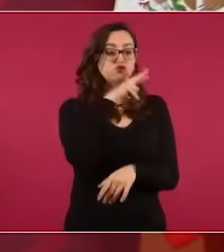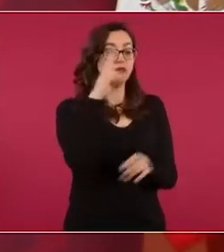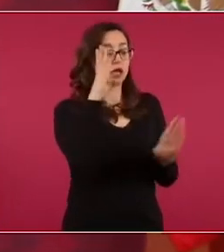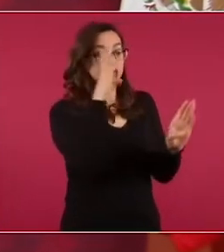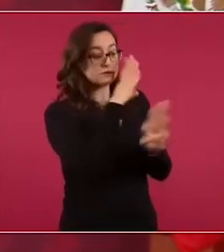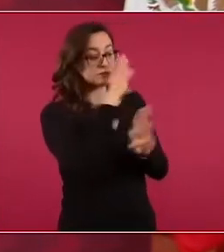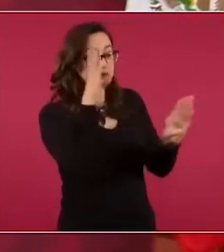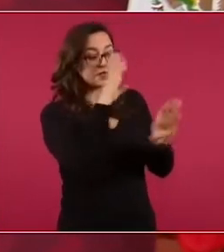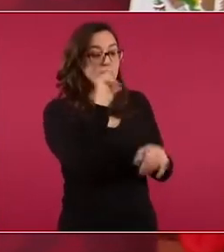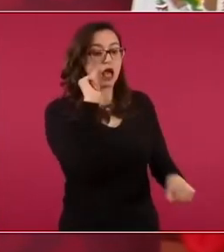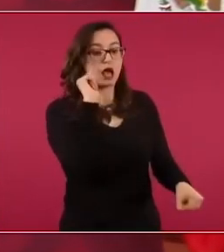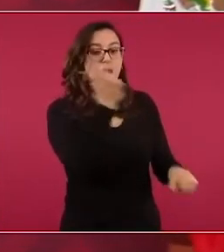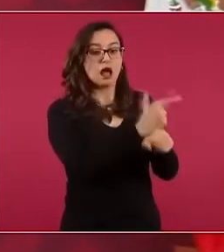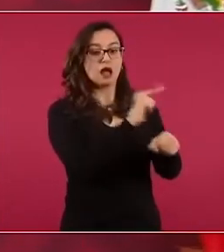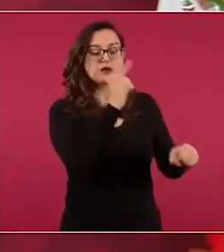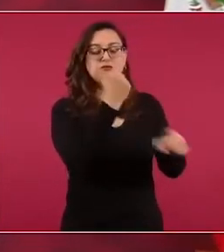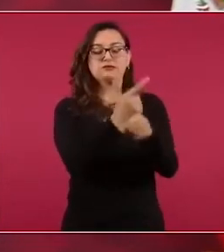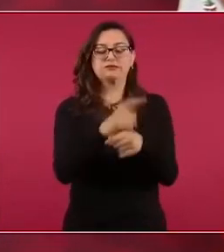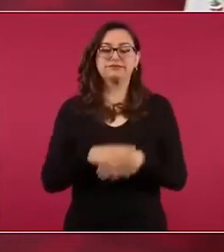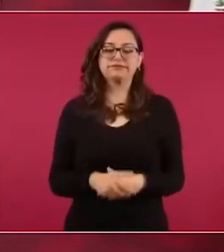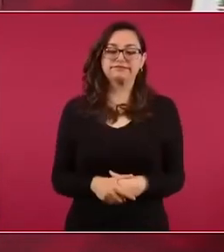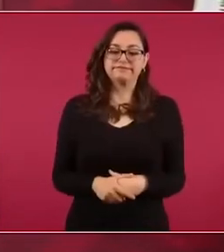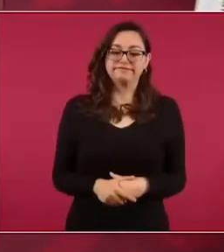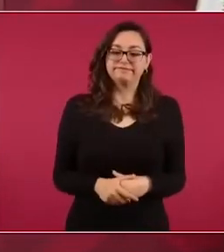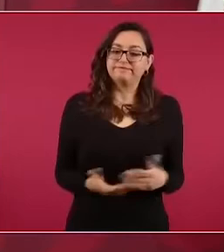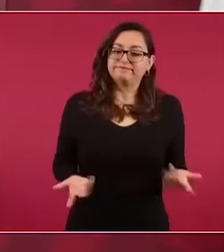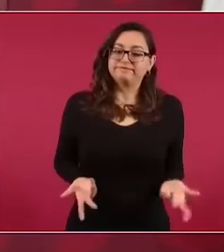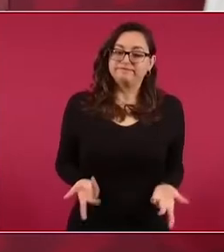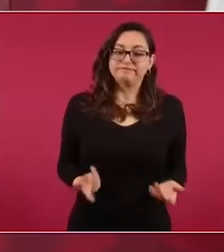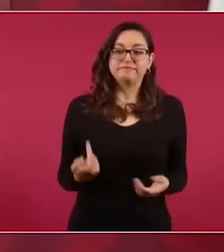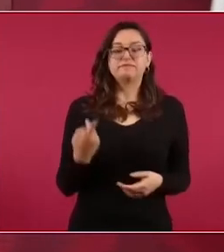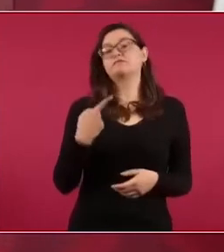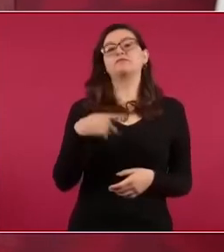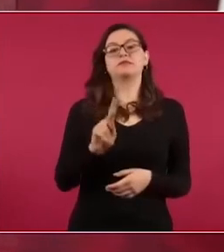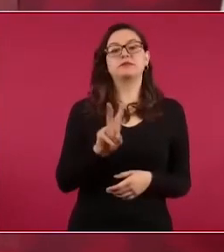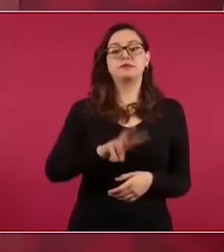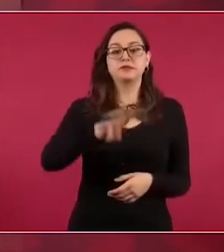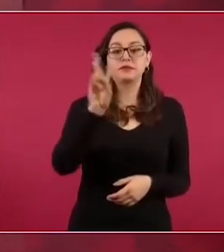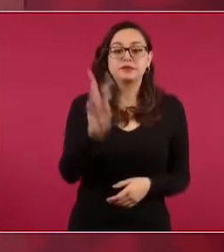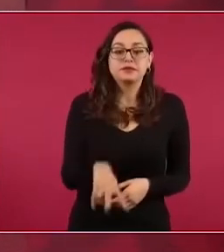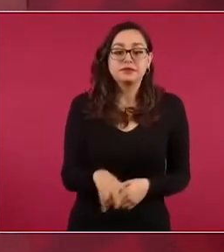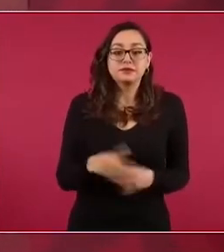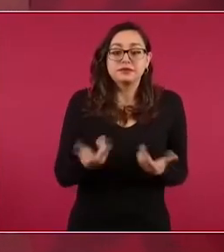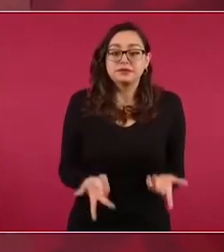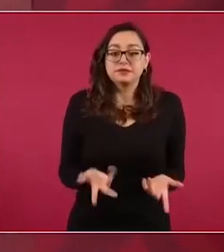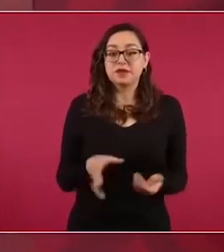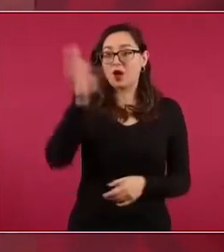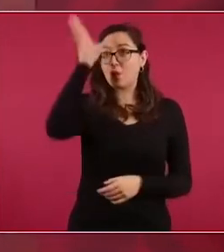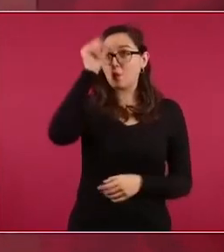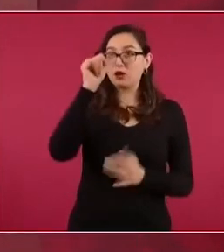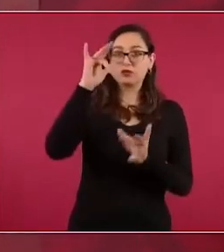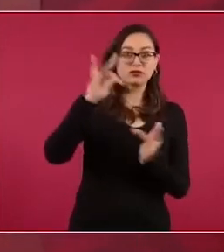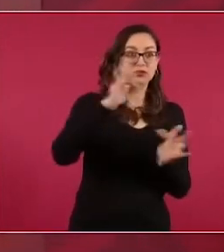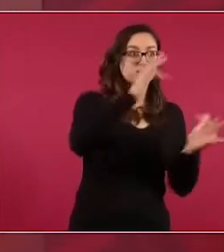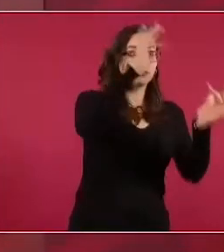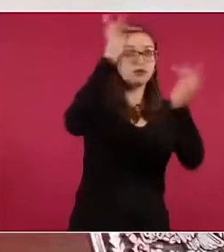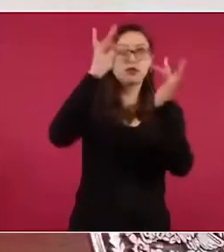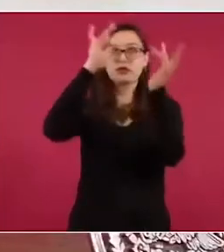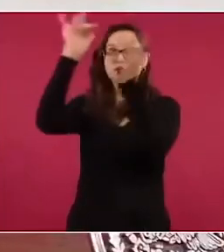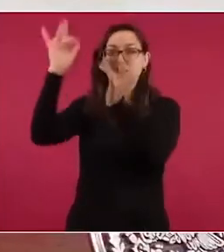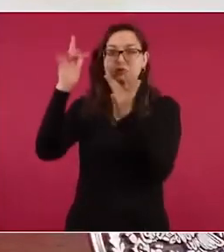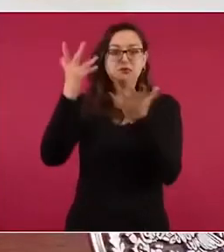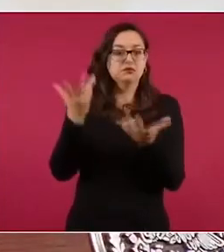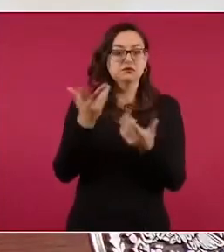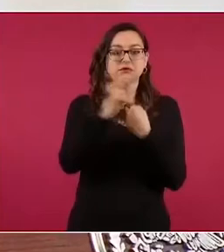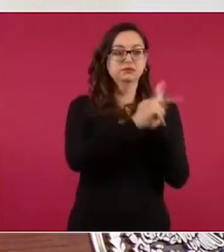que estos acuerdos se firman con todos los países y